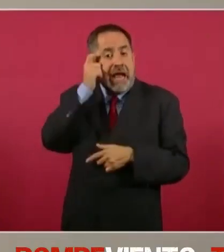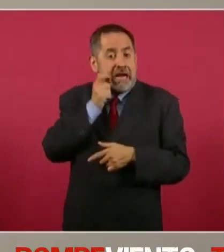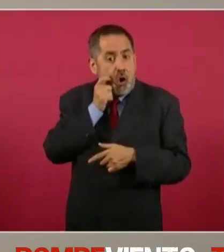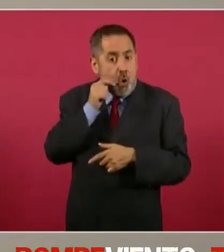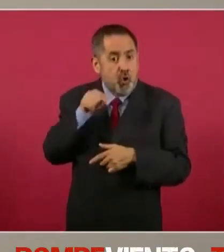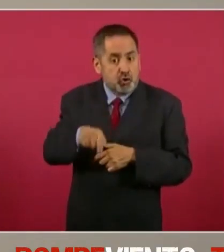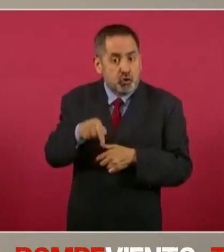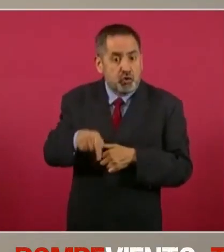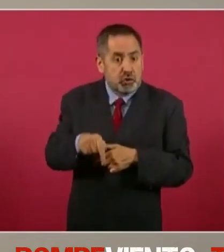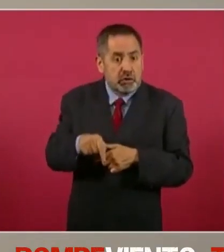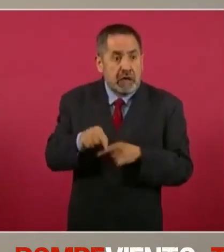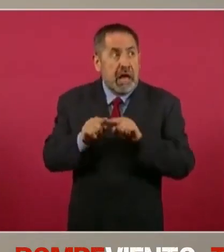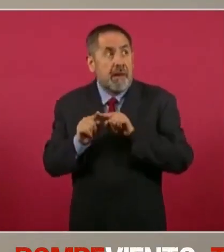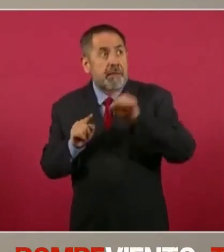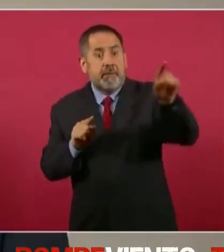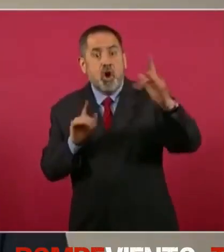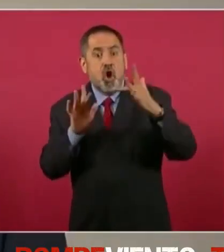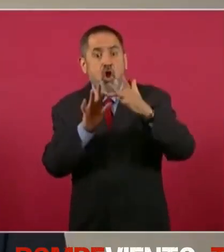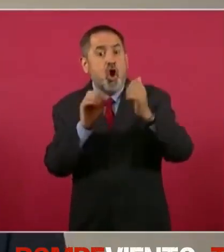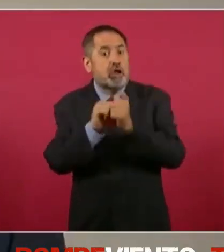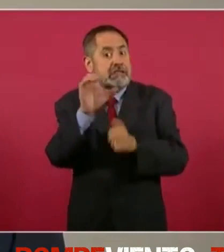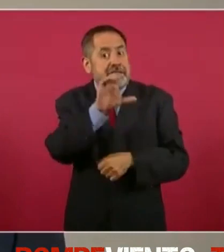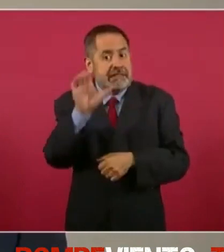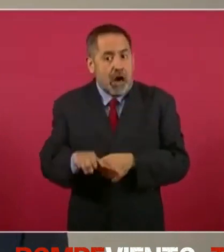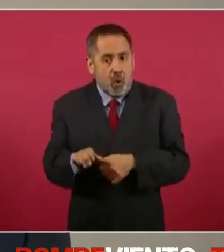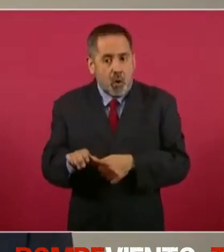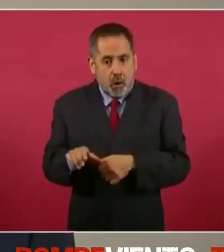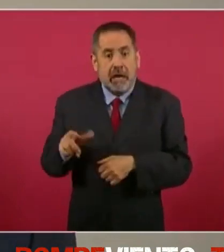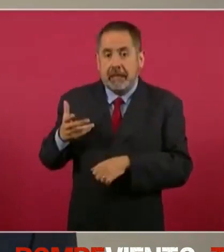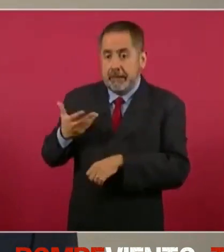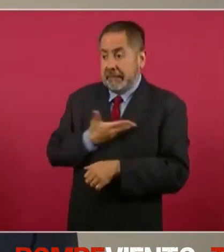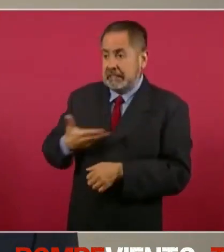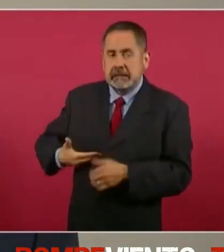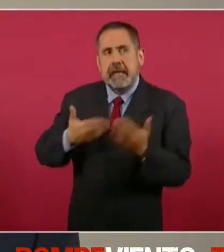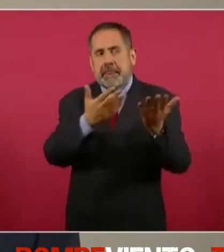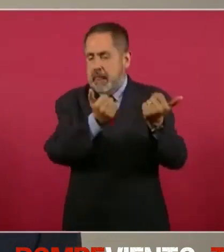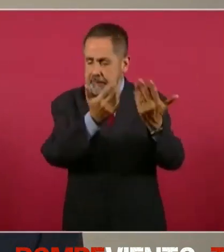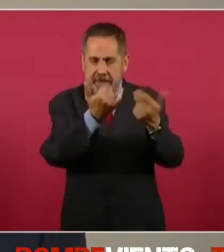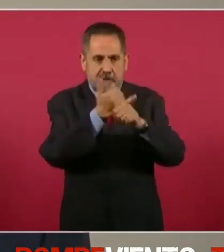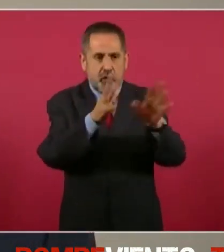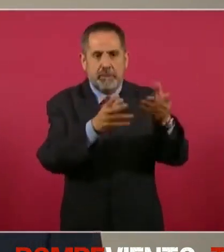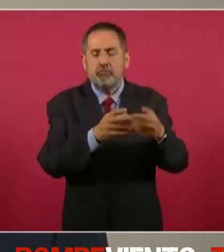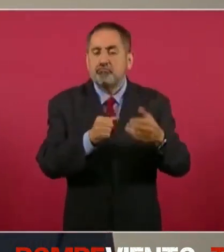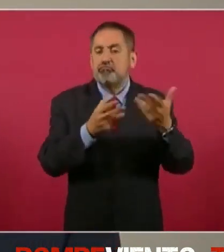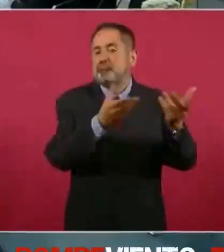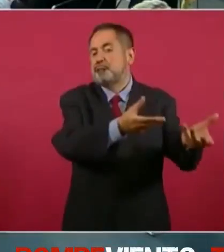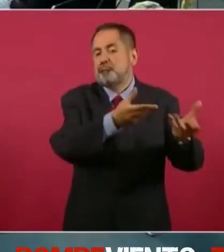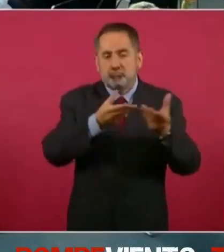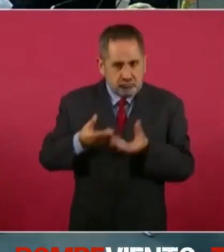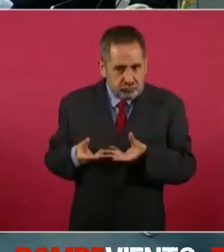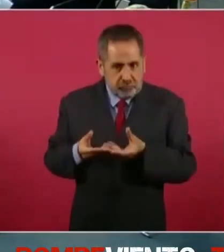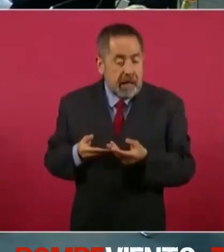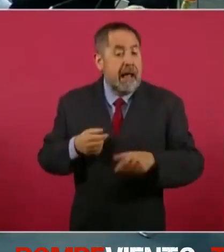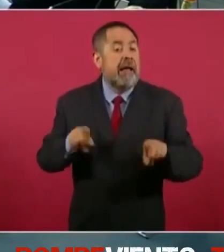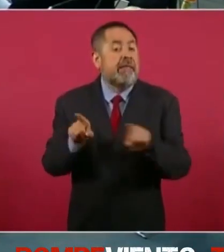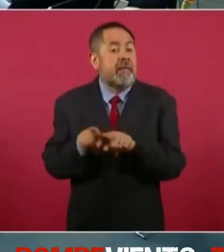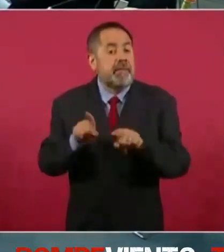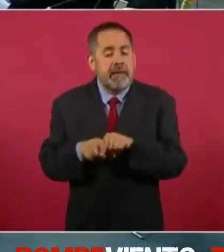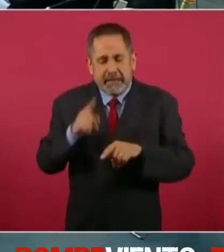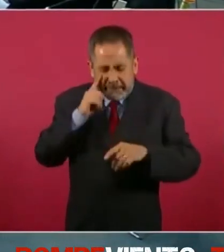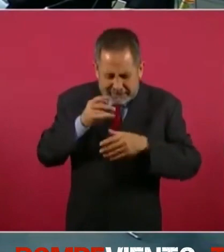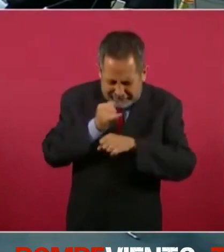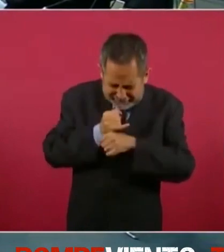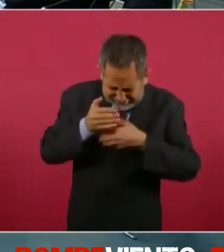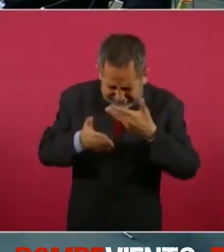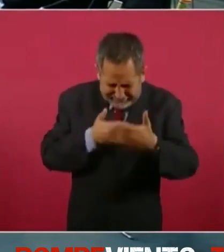ilícitas en Chicago, el haber proporcionado por parte del Centro Nacional de Inteligencia más